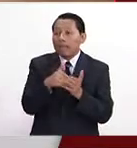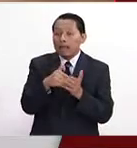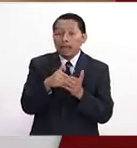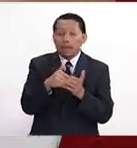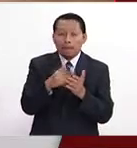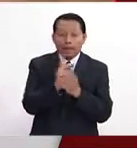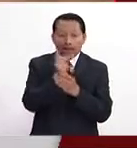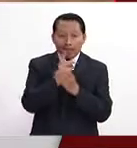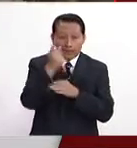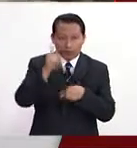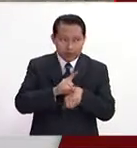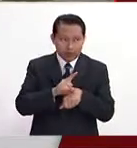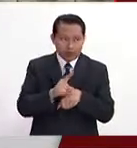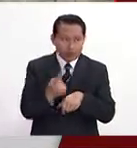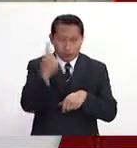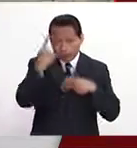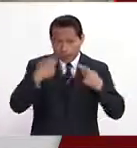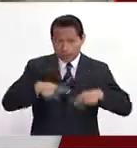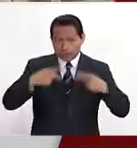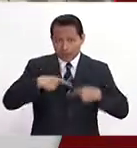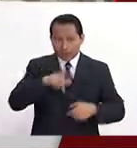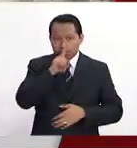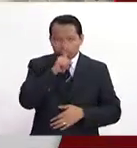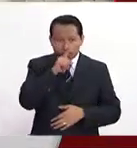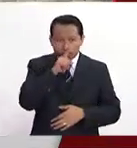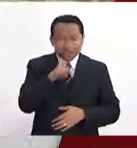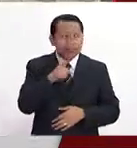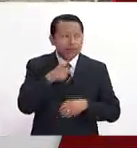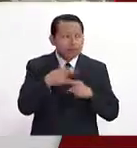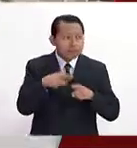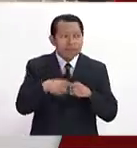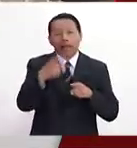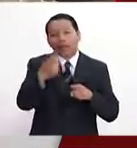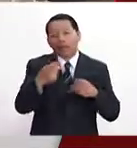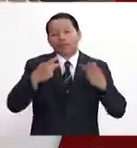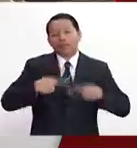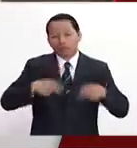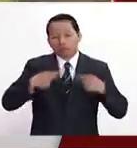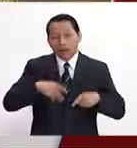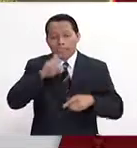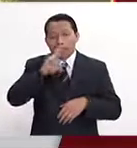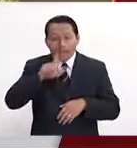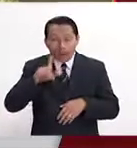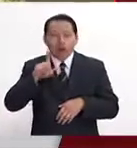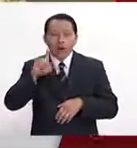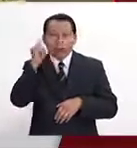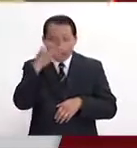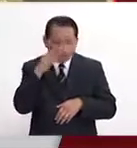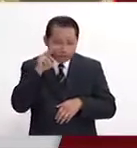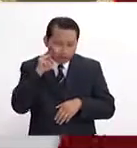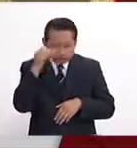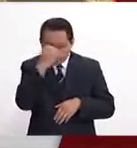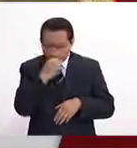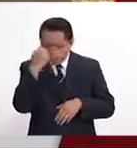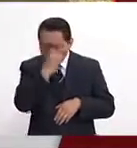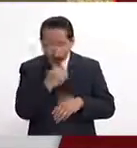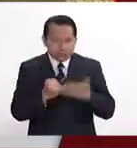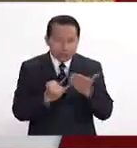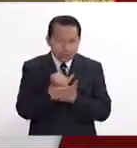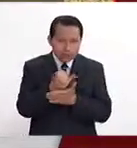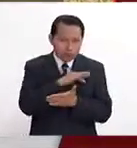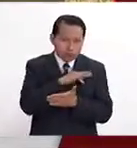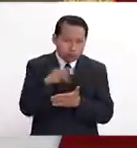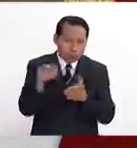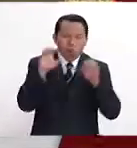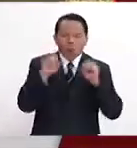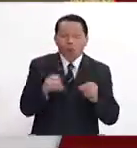día es algo que por sí no se puede hacer por una persona y en cambio las nuevas personas pueden analizar estas imágenes, tomar decisiones en función de eso o